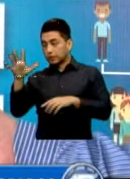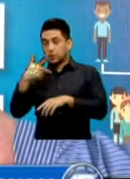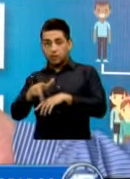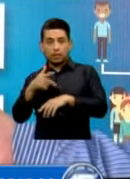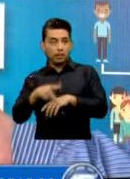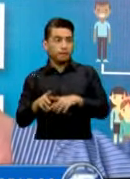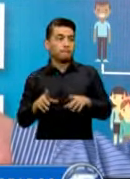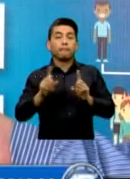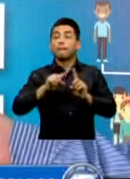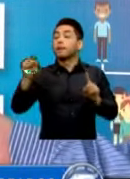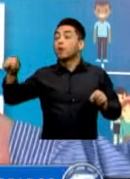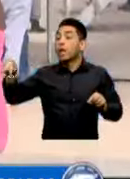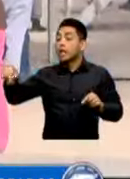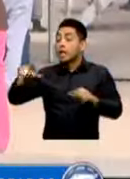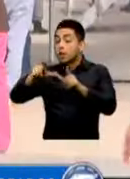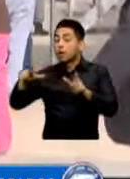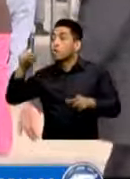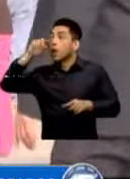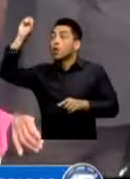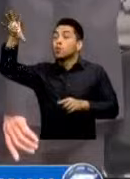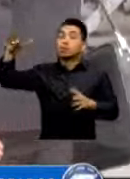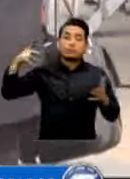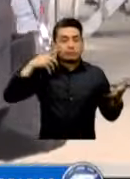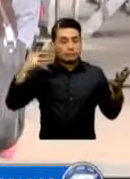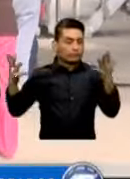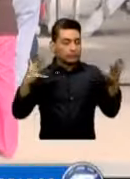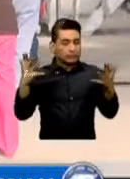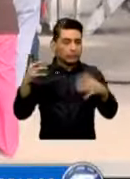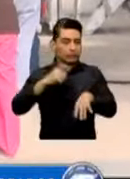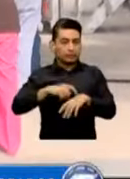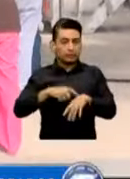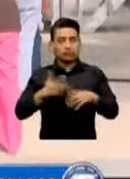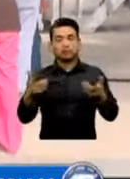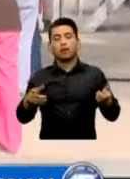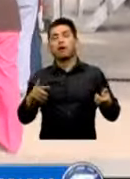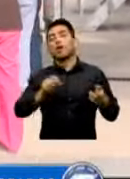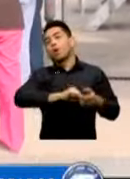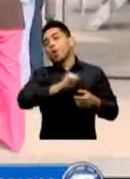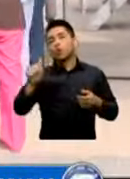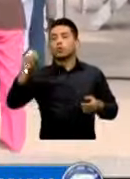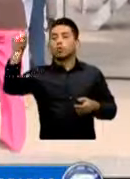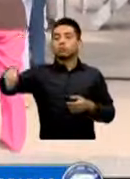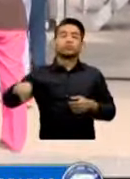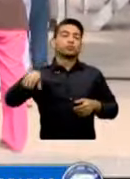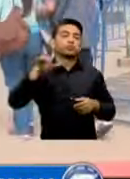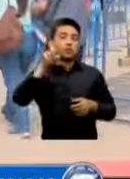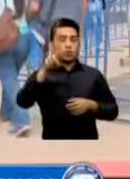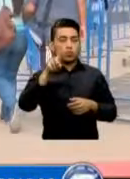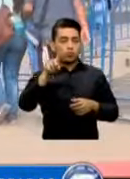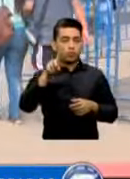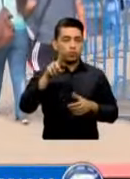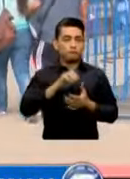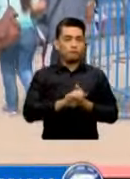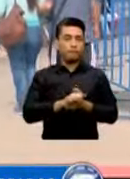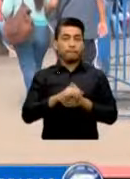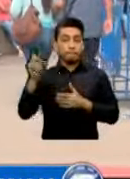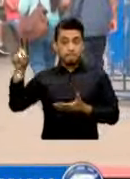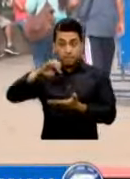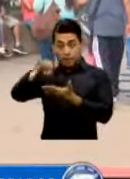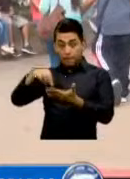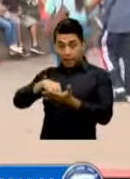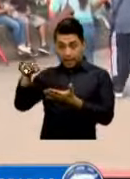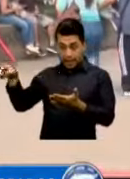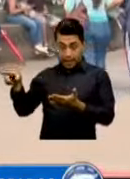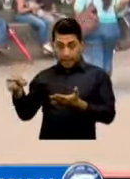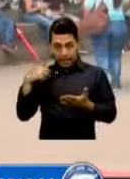hacen los hisopados Y también se está viendo La posibilidad de conseguir Una nueva móvil Para colocarla en zona 1 Muy bien, sería en la plaza De la Constitución Para tratar de